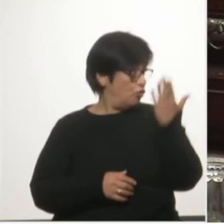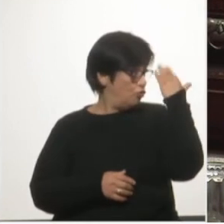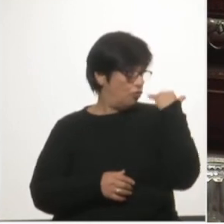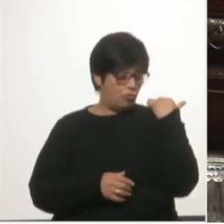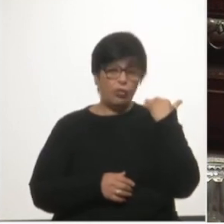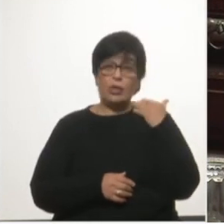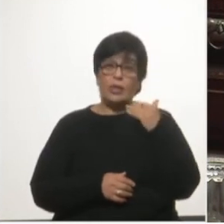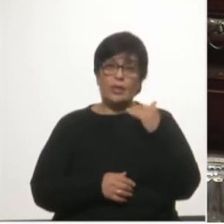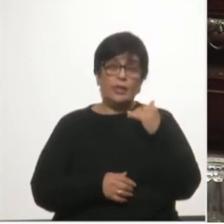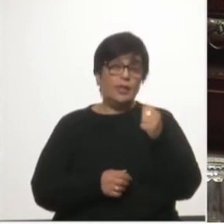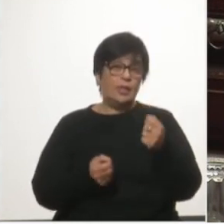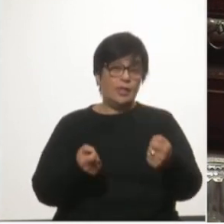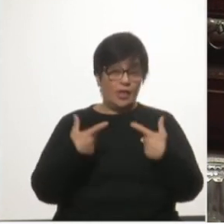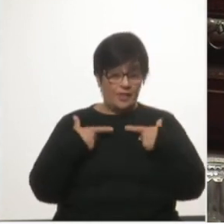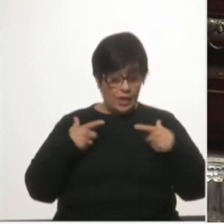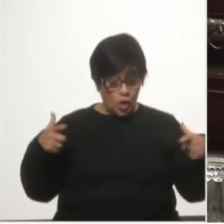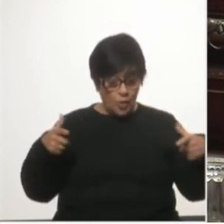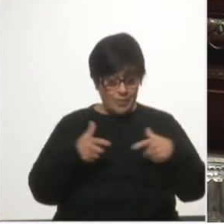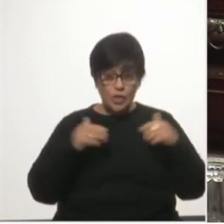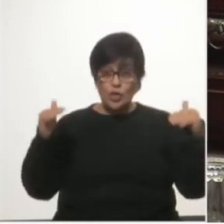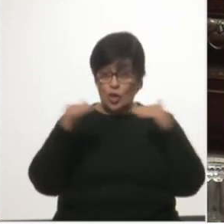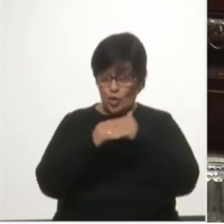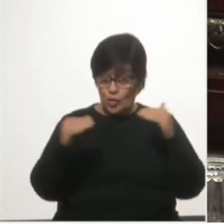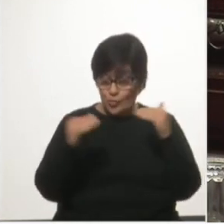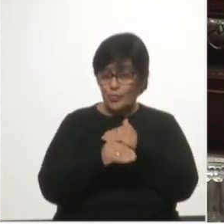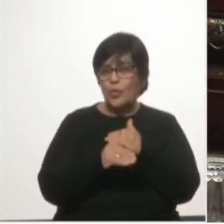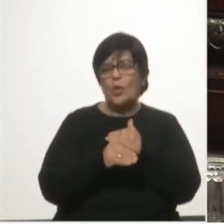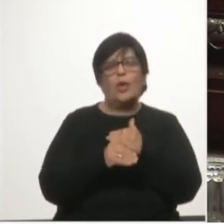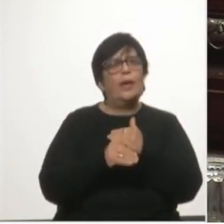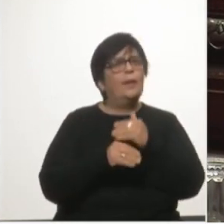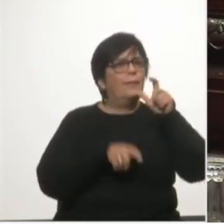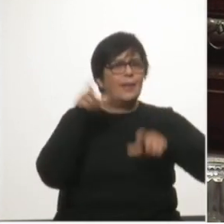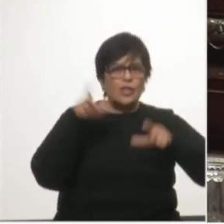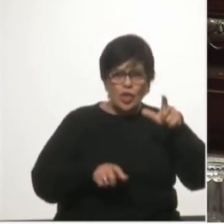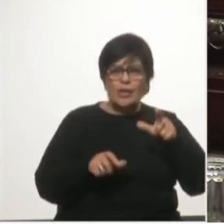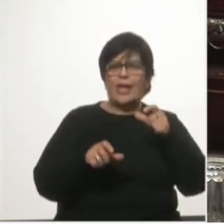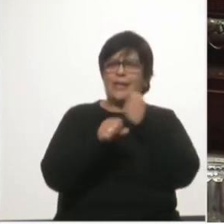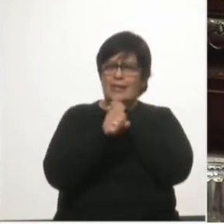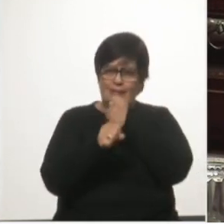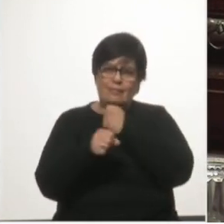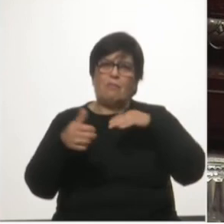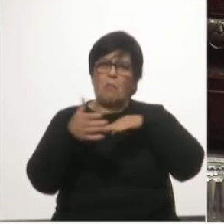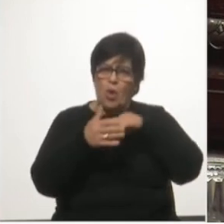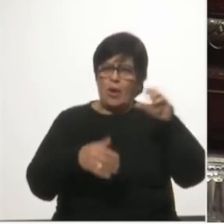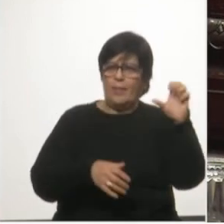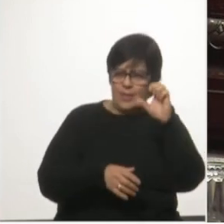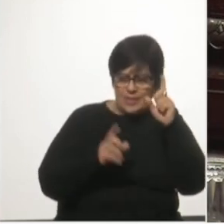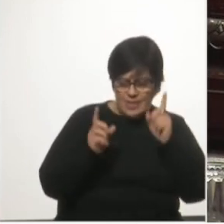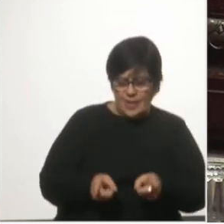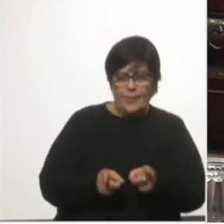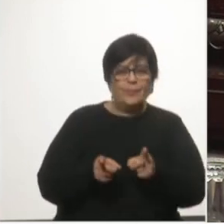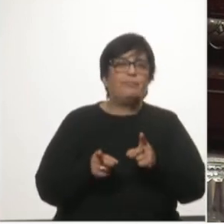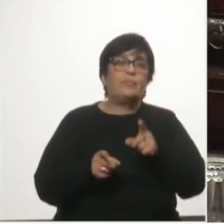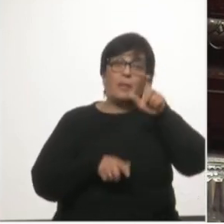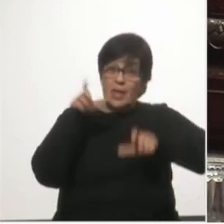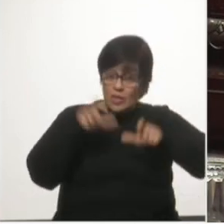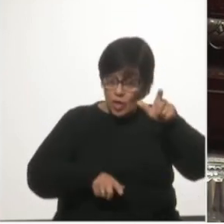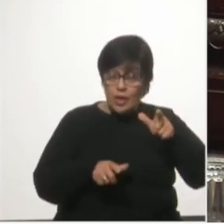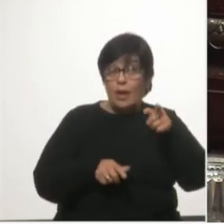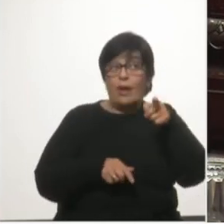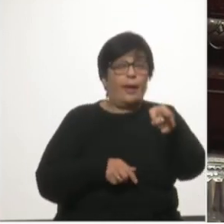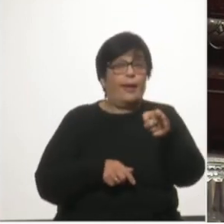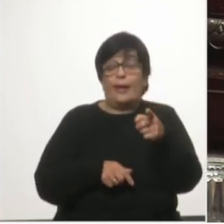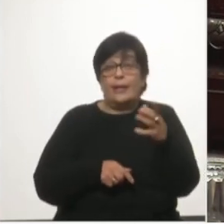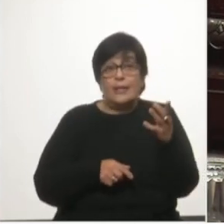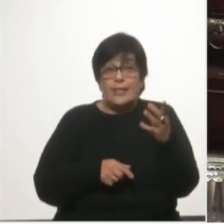recibimos en la Comisión de Transporte un conjunto de operadores y actores portuarios operadores y actores que por cierto